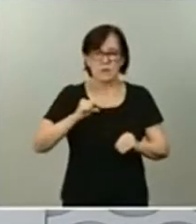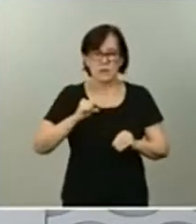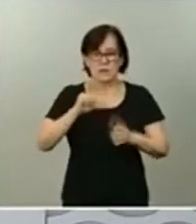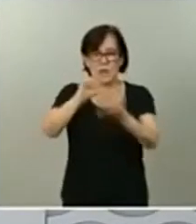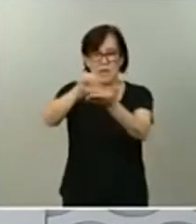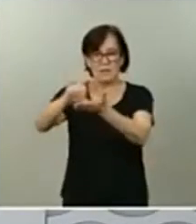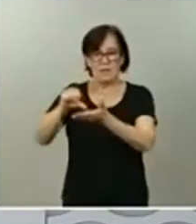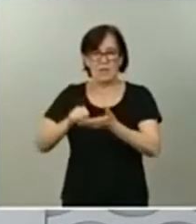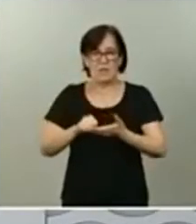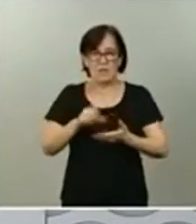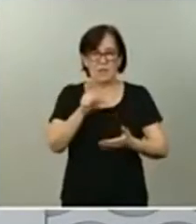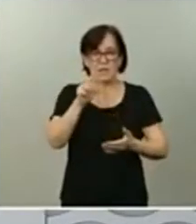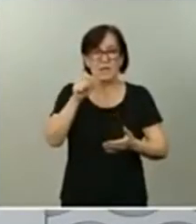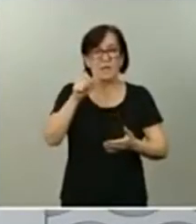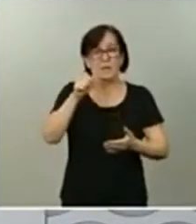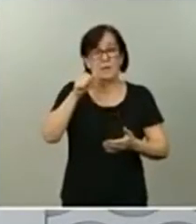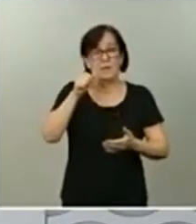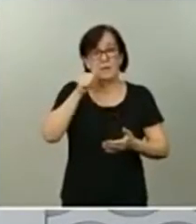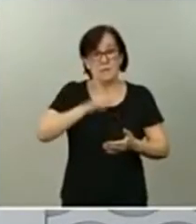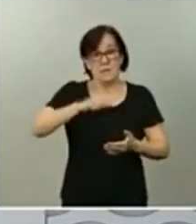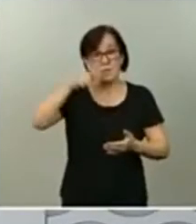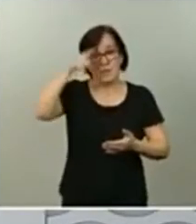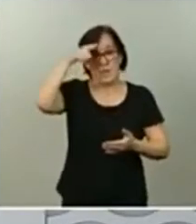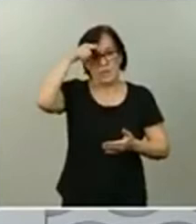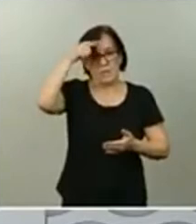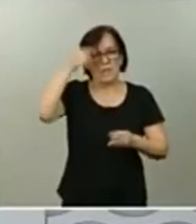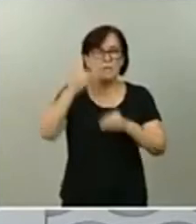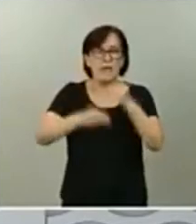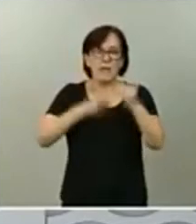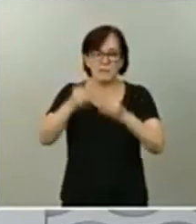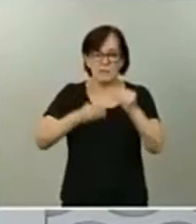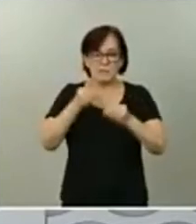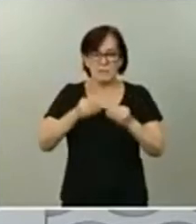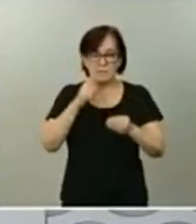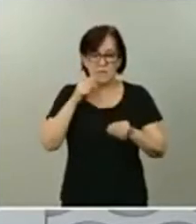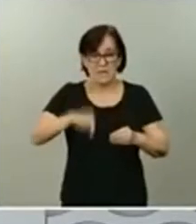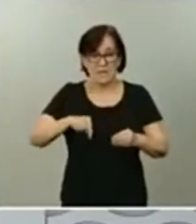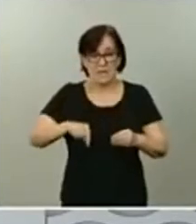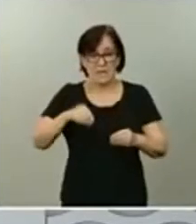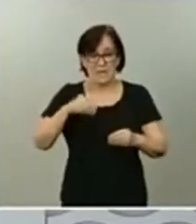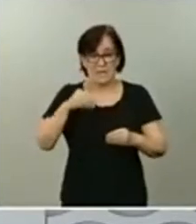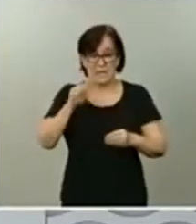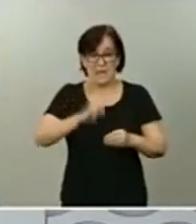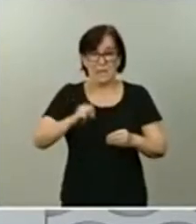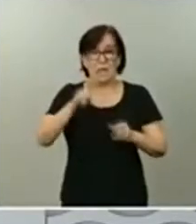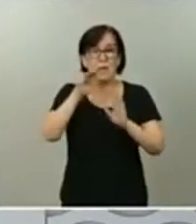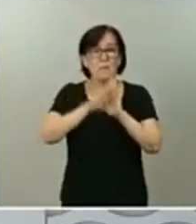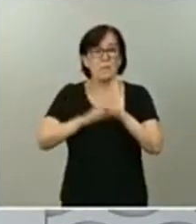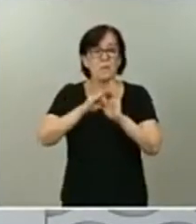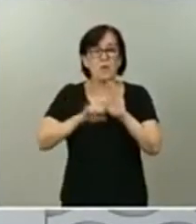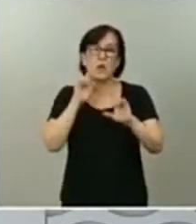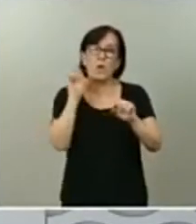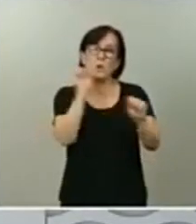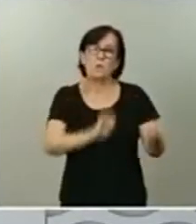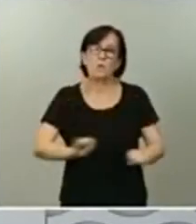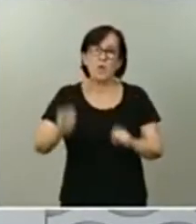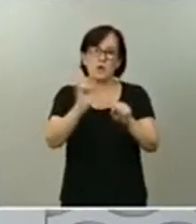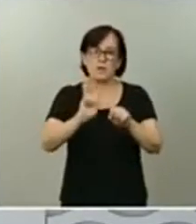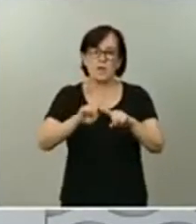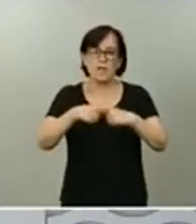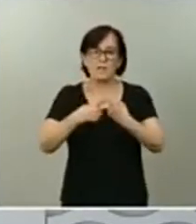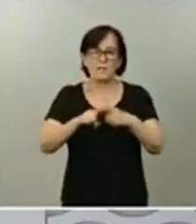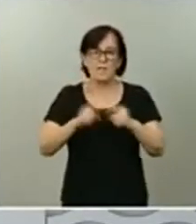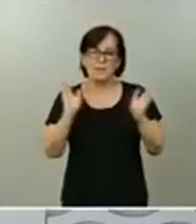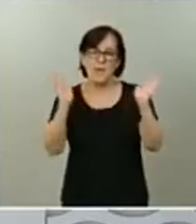de Ceuta y Melilla para la realización, durante este mismo año, del programa de protección a las familias y atención